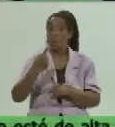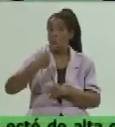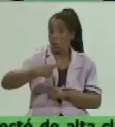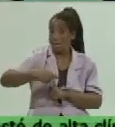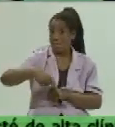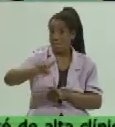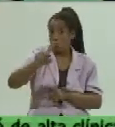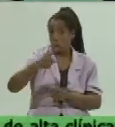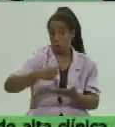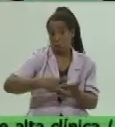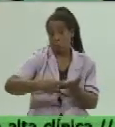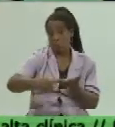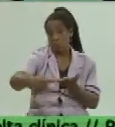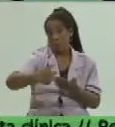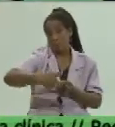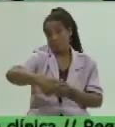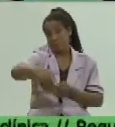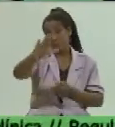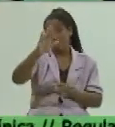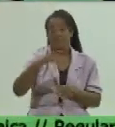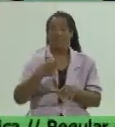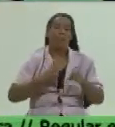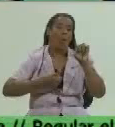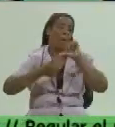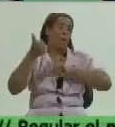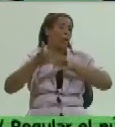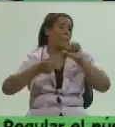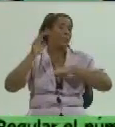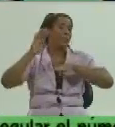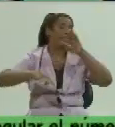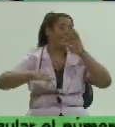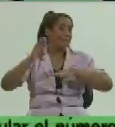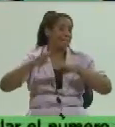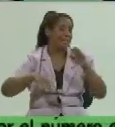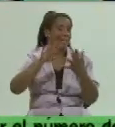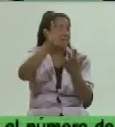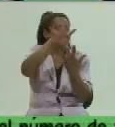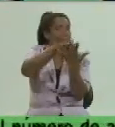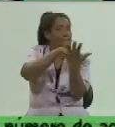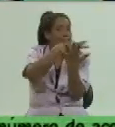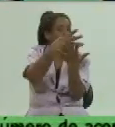van a depender del comportamiento y de los modelos matemáticos que se utilicen.